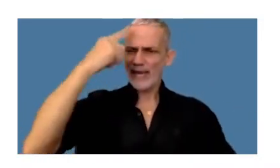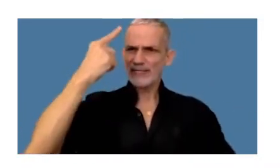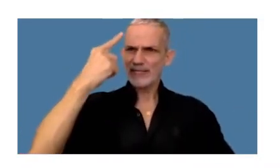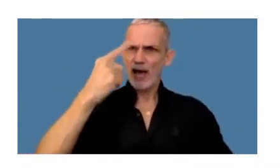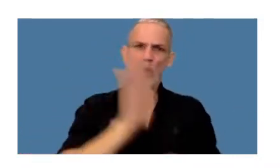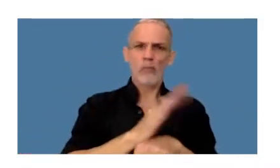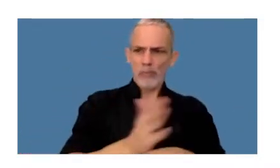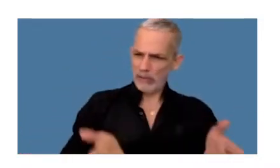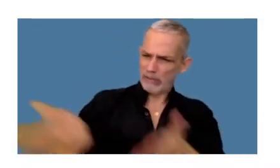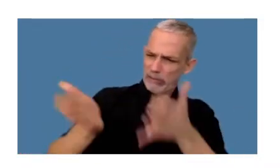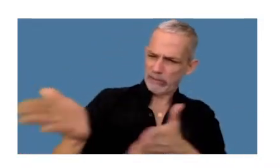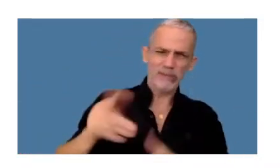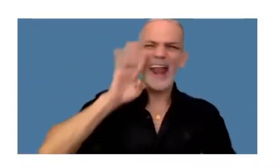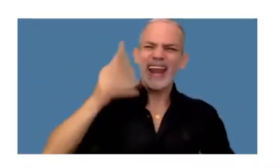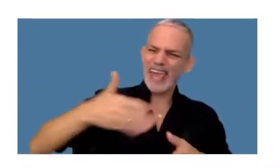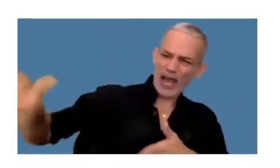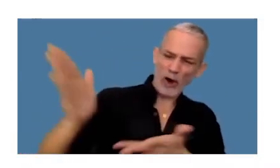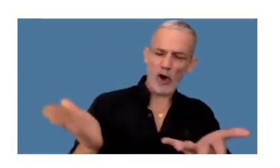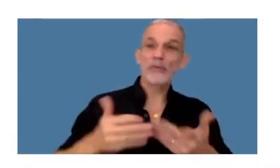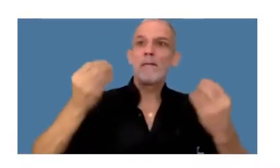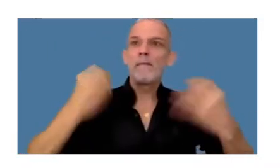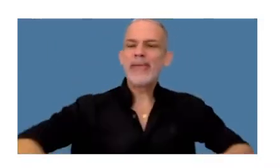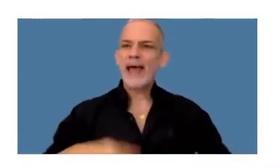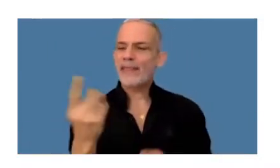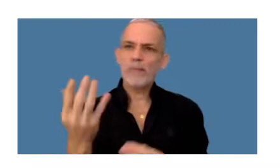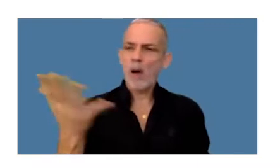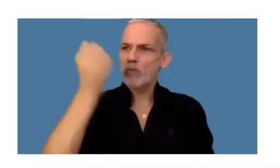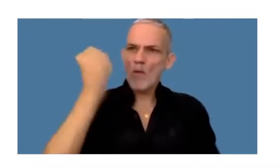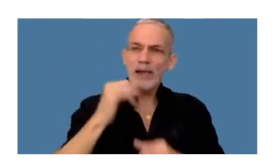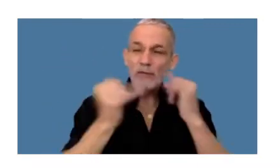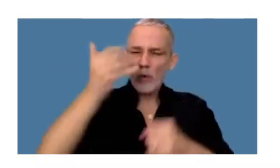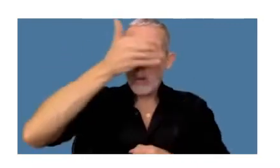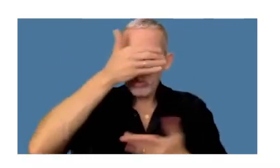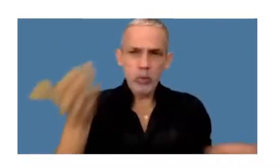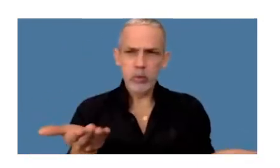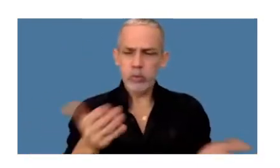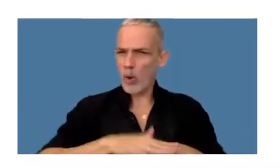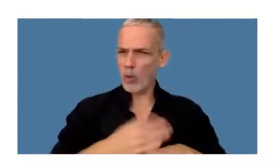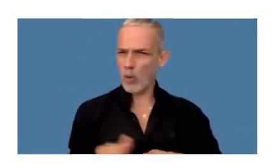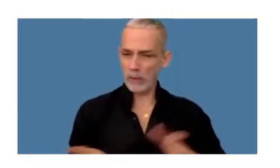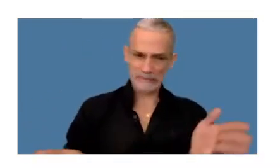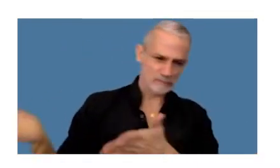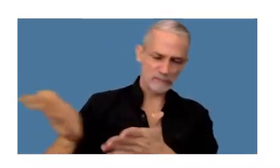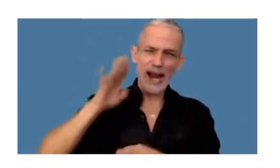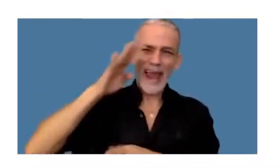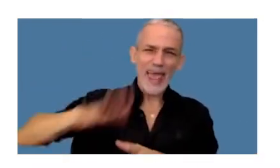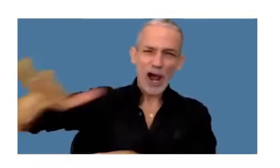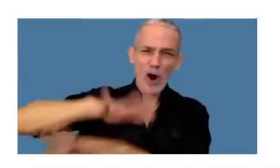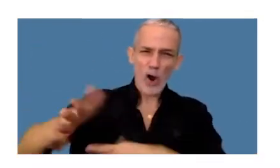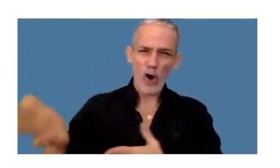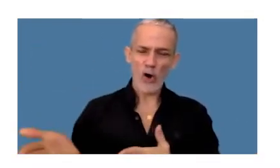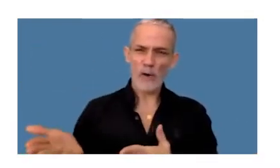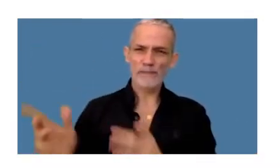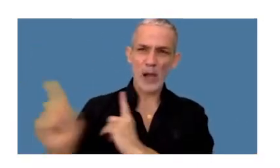fomentando cierta informalidad y perdiendo la oportunidad de obtener información además la medida tampoco va a desalentar